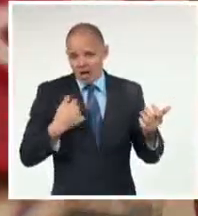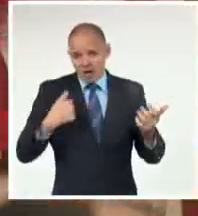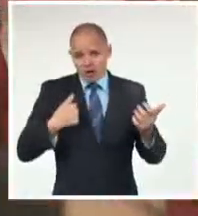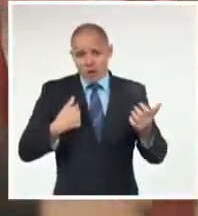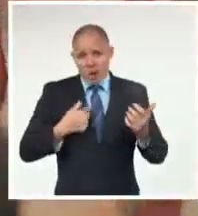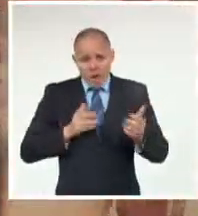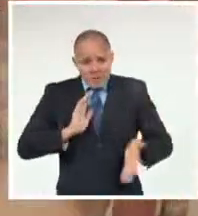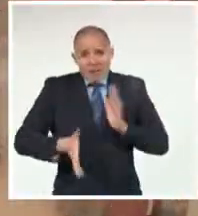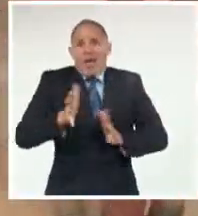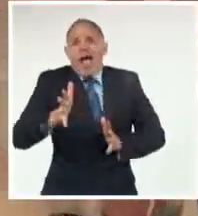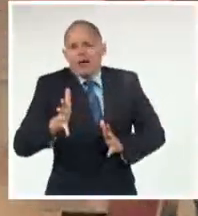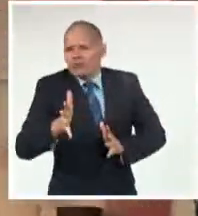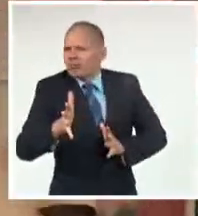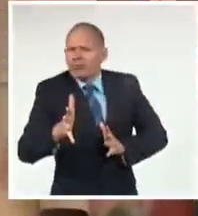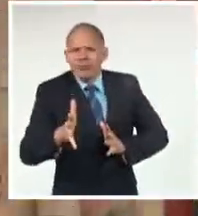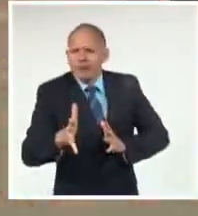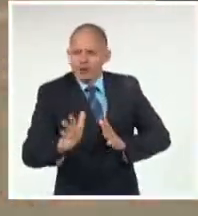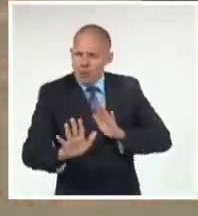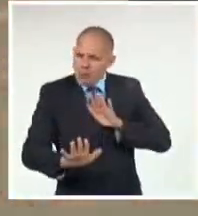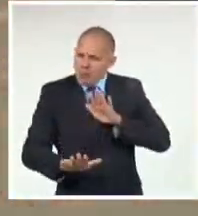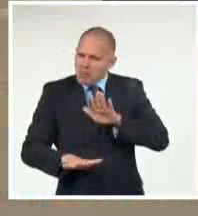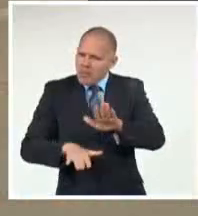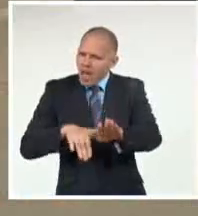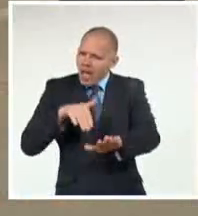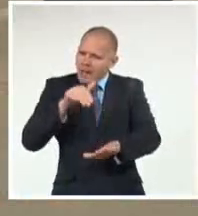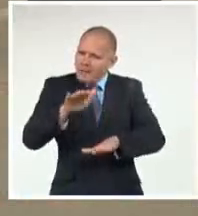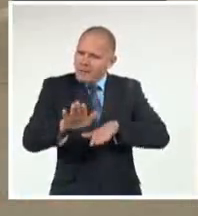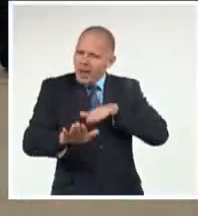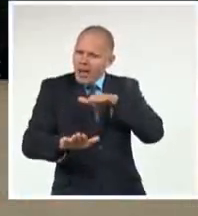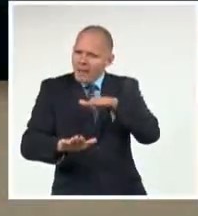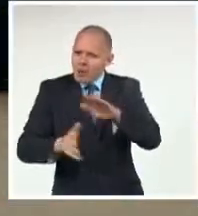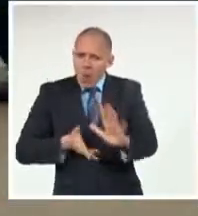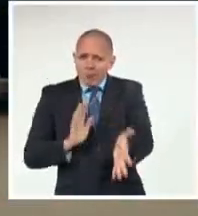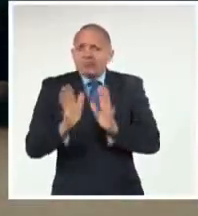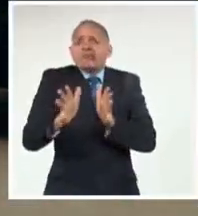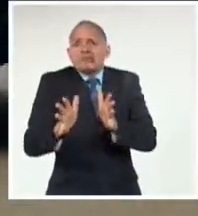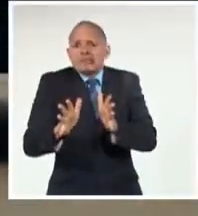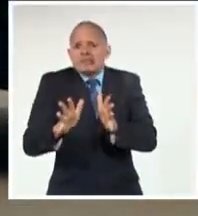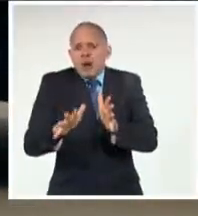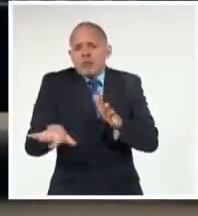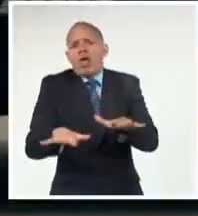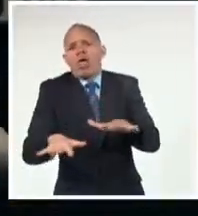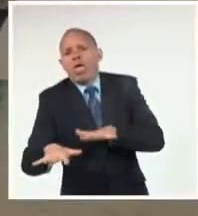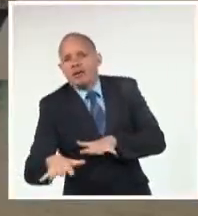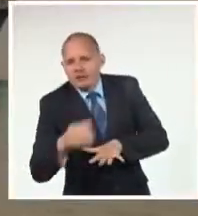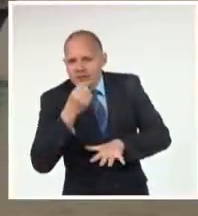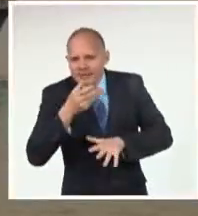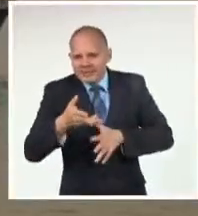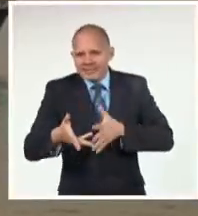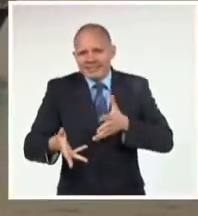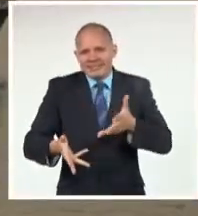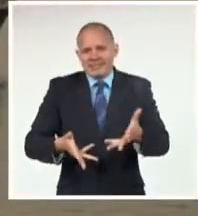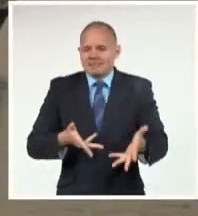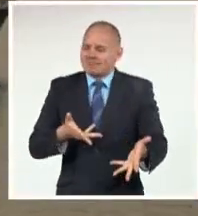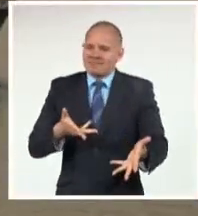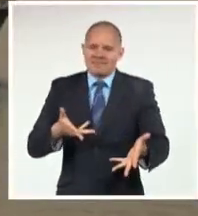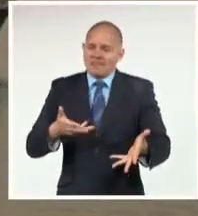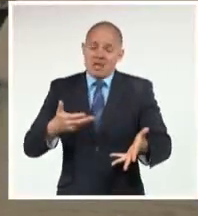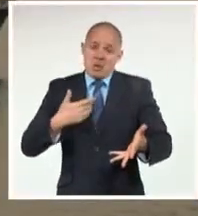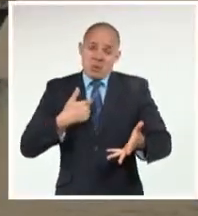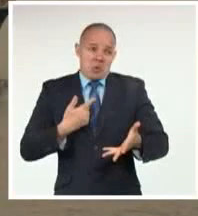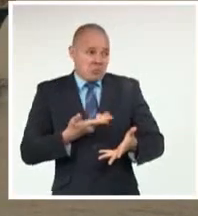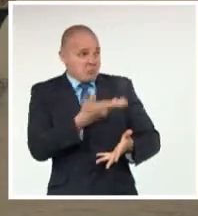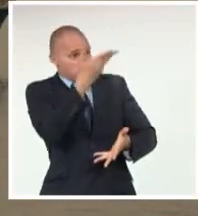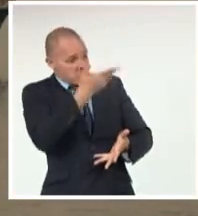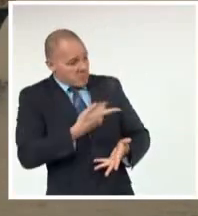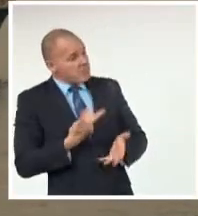Puede que le haga daño A los cimientos Y aunque en mi casa Me